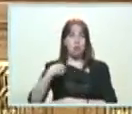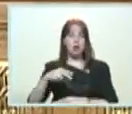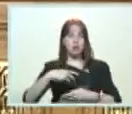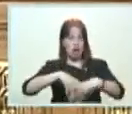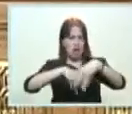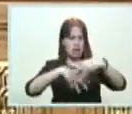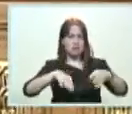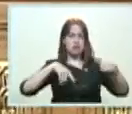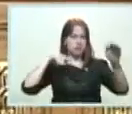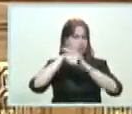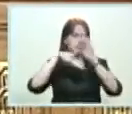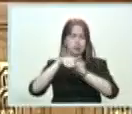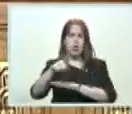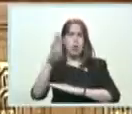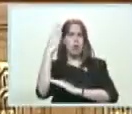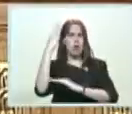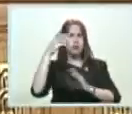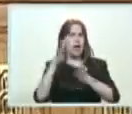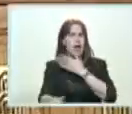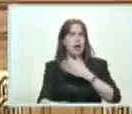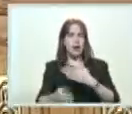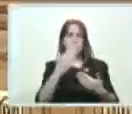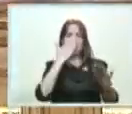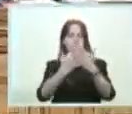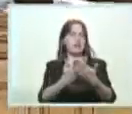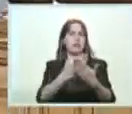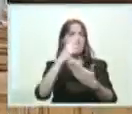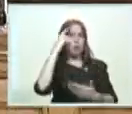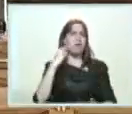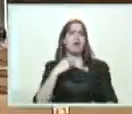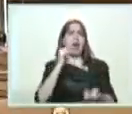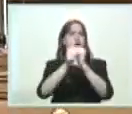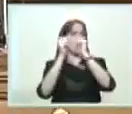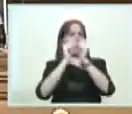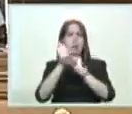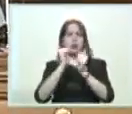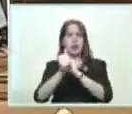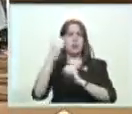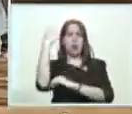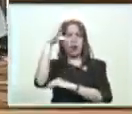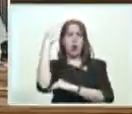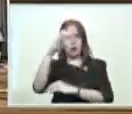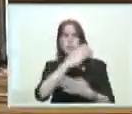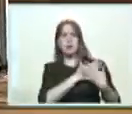libertadores entró a Bogotá con Bolívar al frente. Se los ofrezco a los deportistas de Colombia.